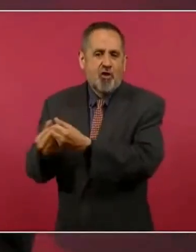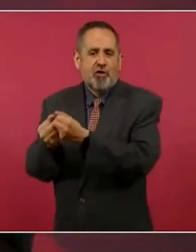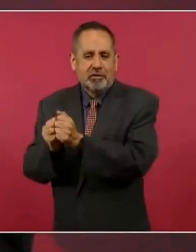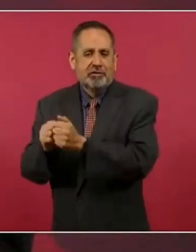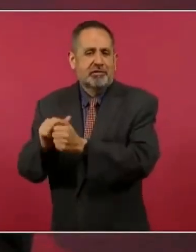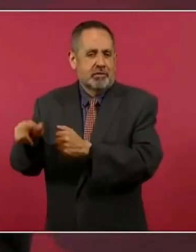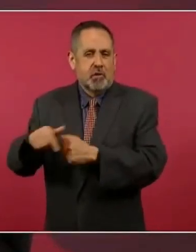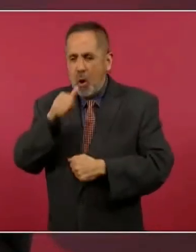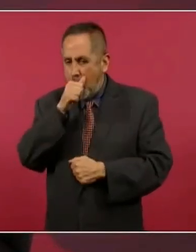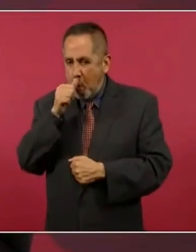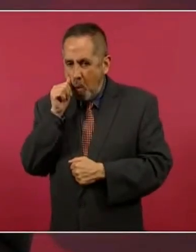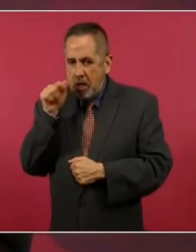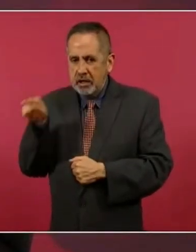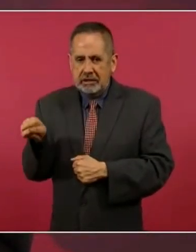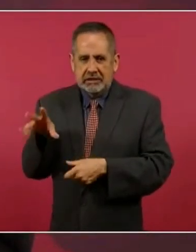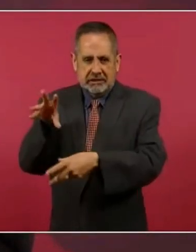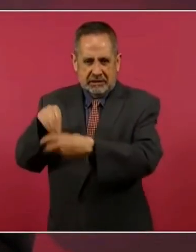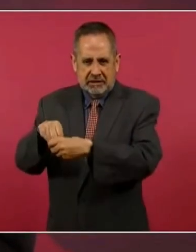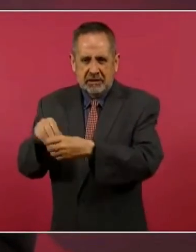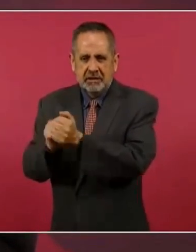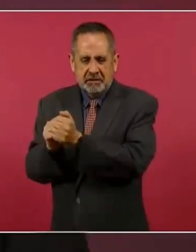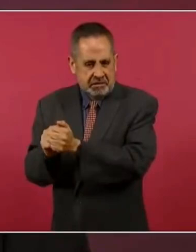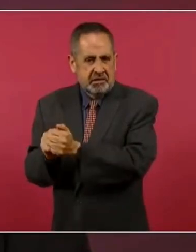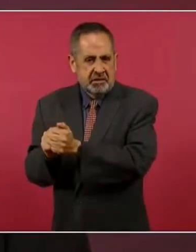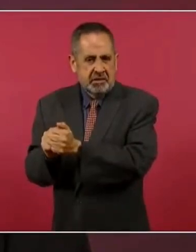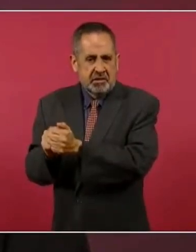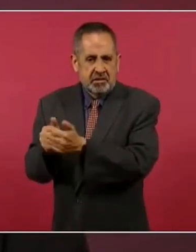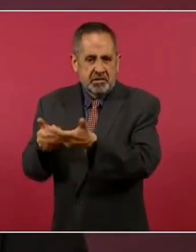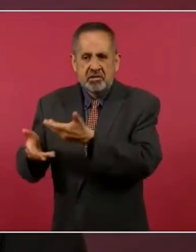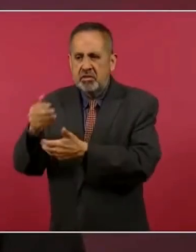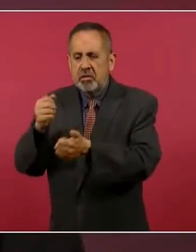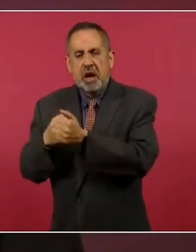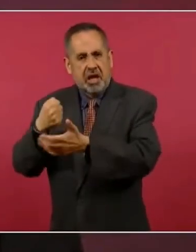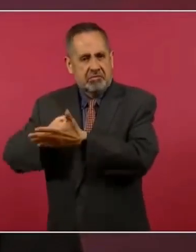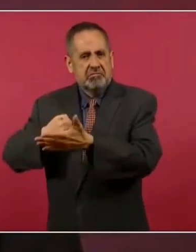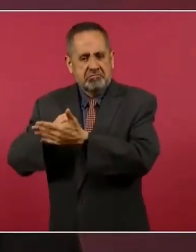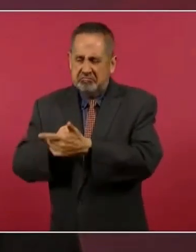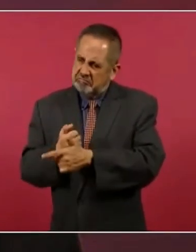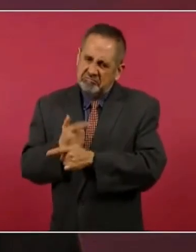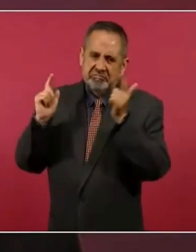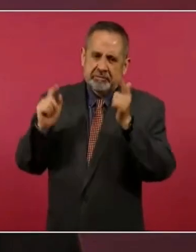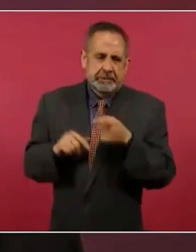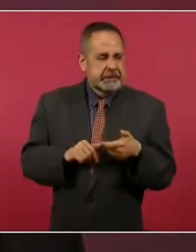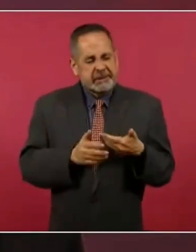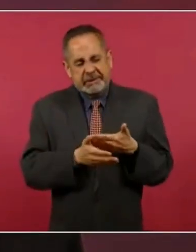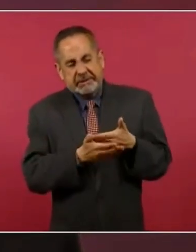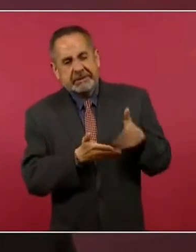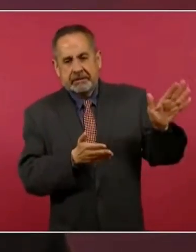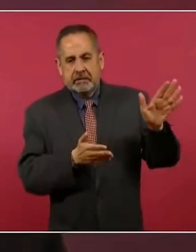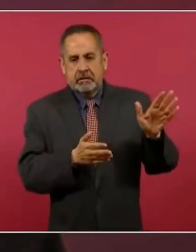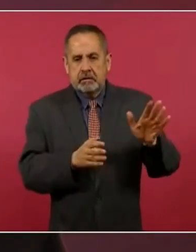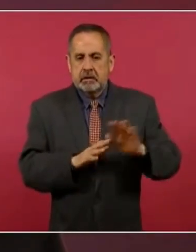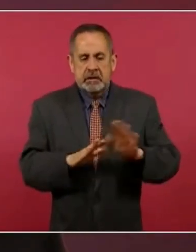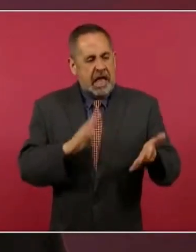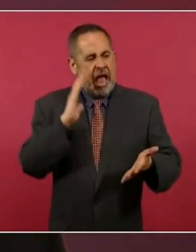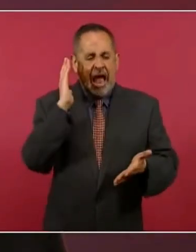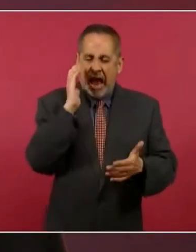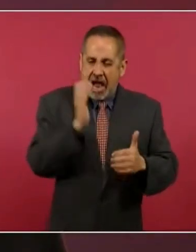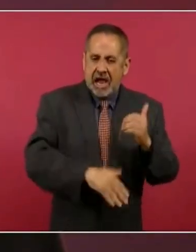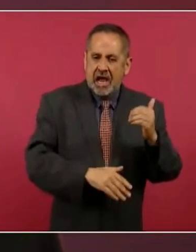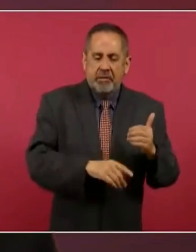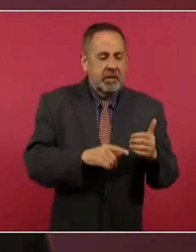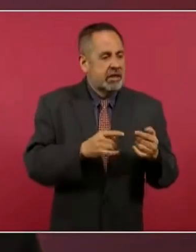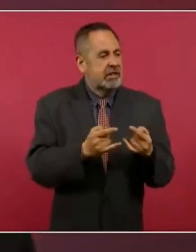a ponerse al servicio del movimiento liberal y se acaba la tiranía